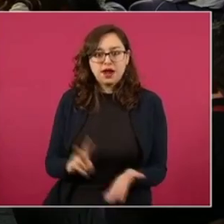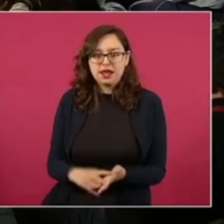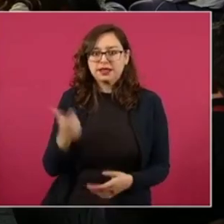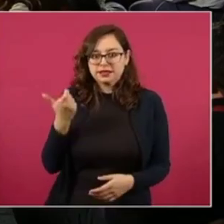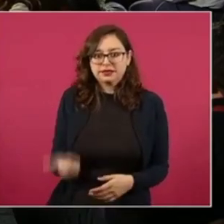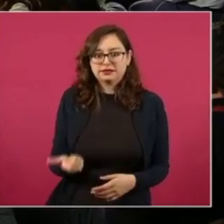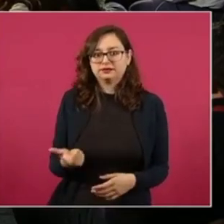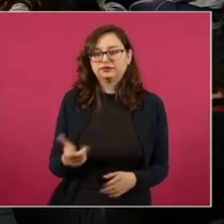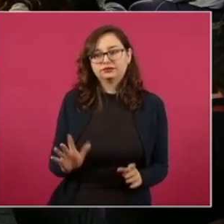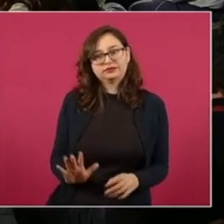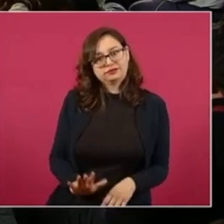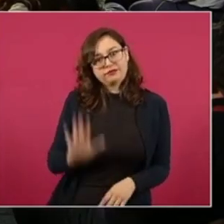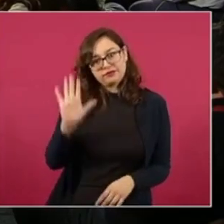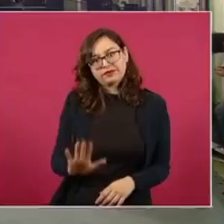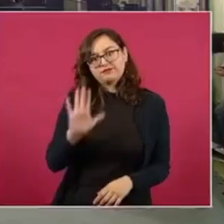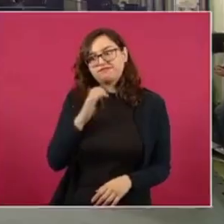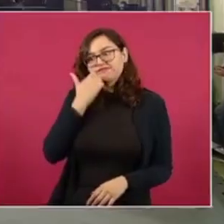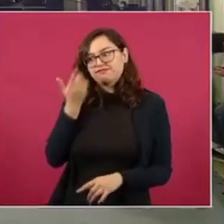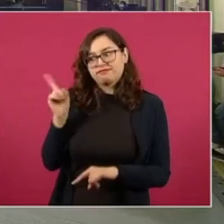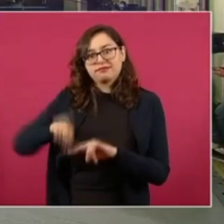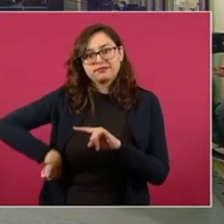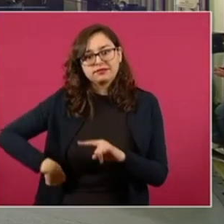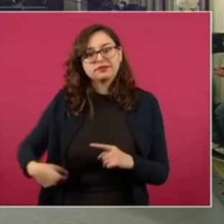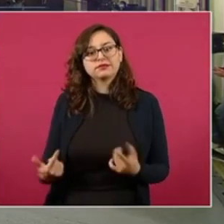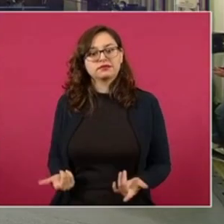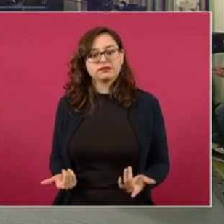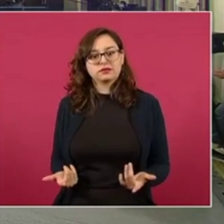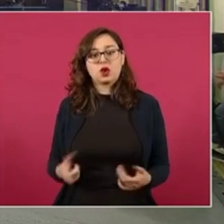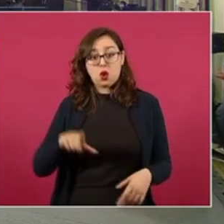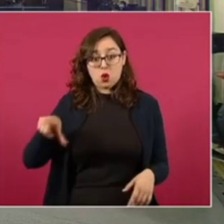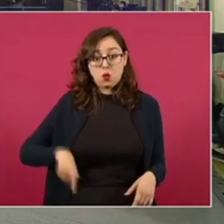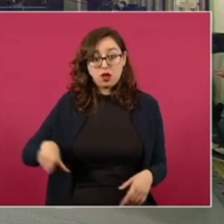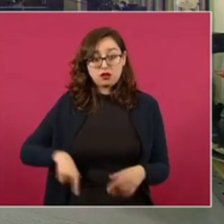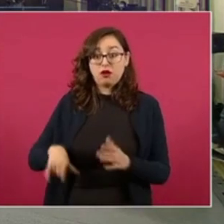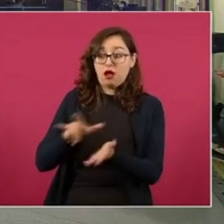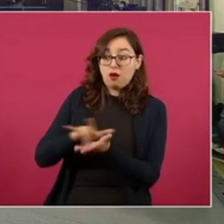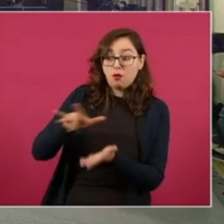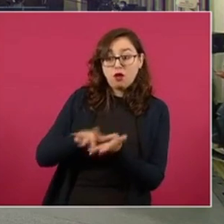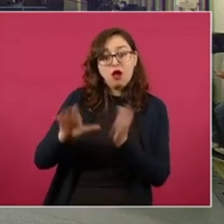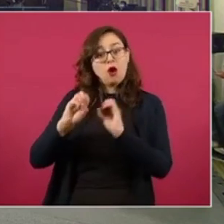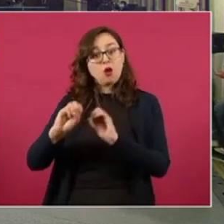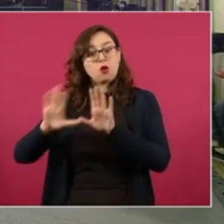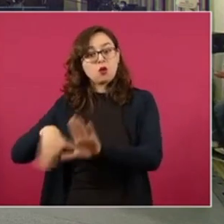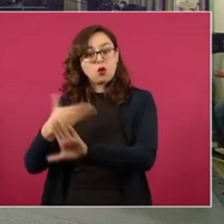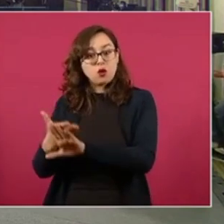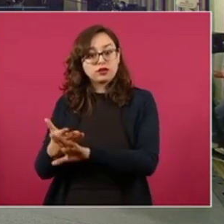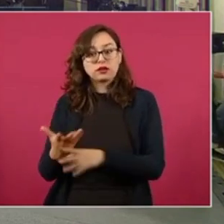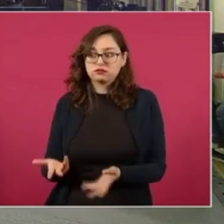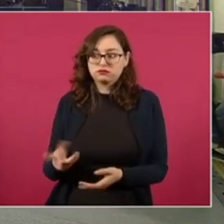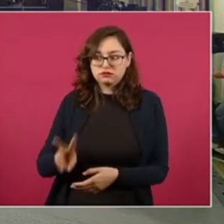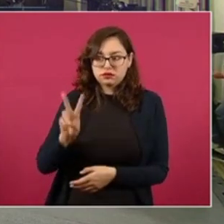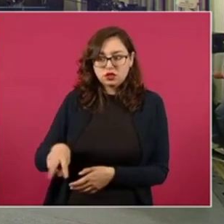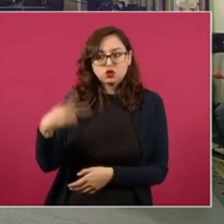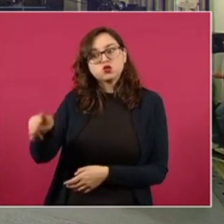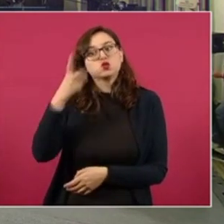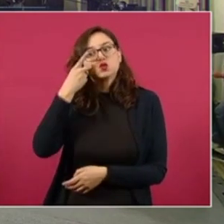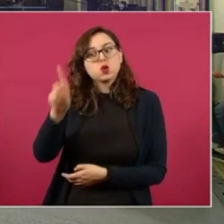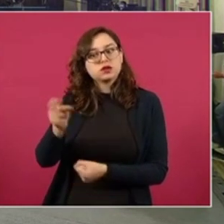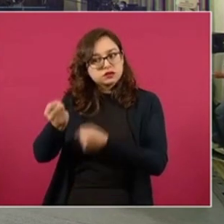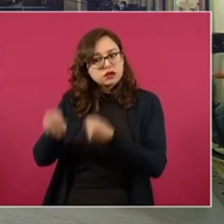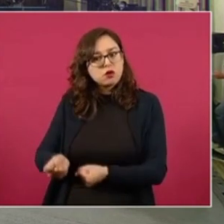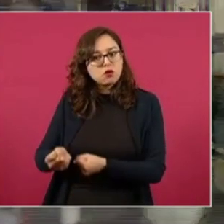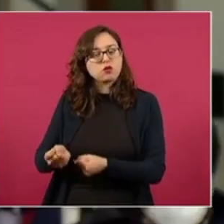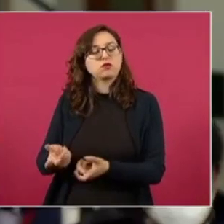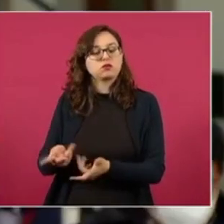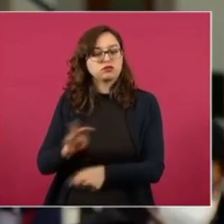desarrollen. Entonces, la segunda pregunta en ese sentido sería si su gobierno estará dispuesto a apoyarlos, y en este caso garantizar que los legítimos posesionarios de los